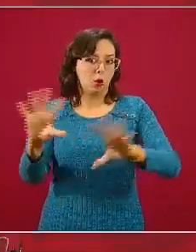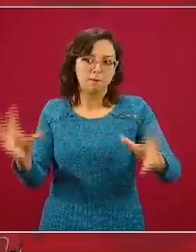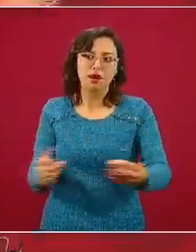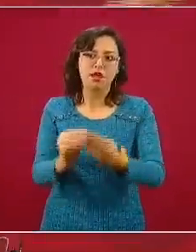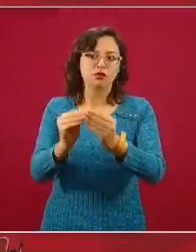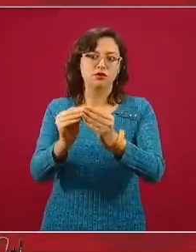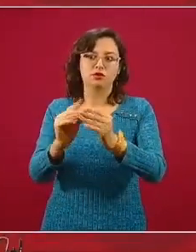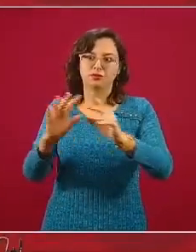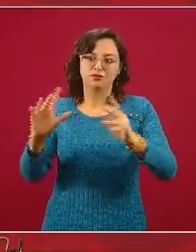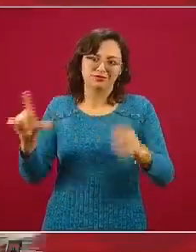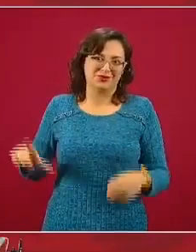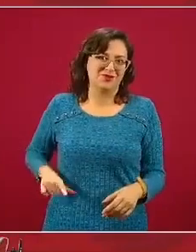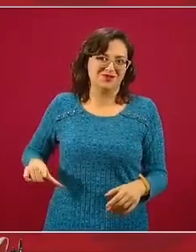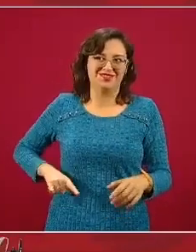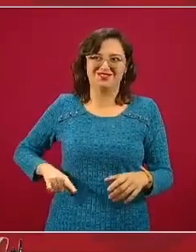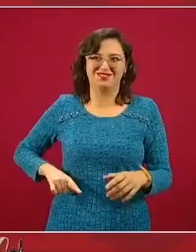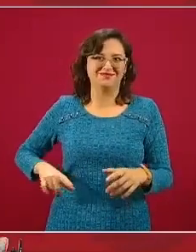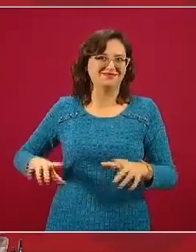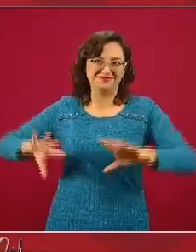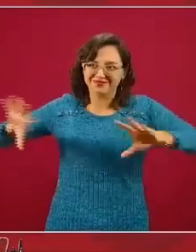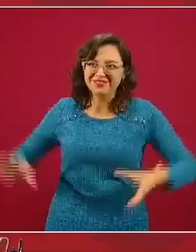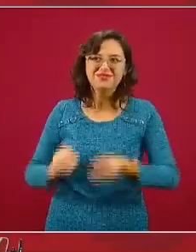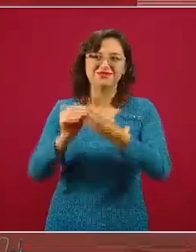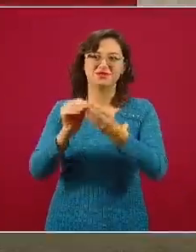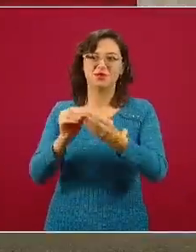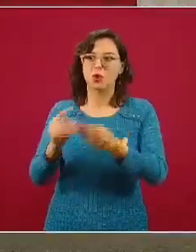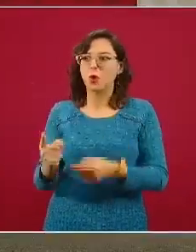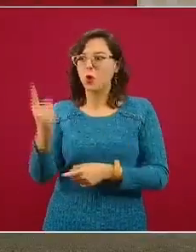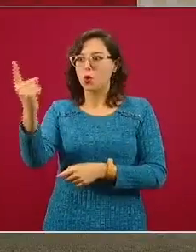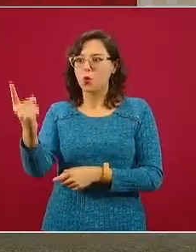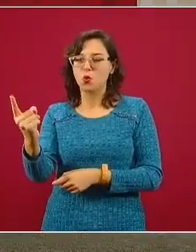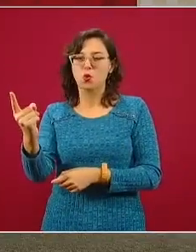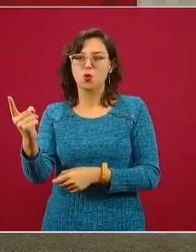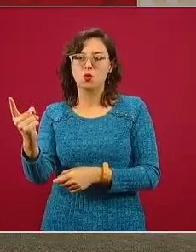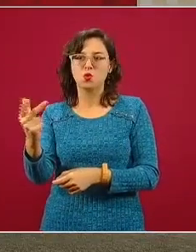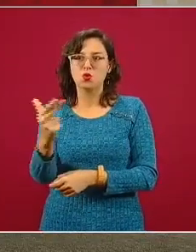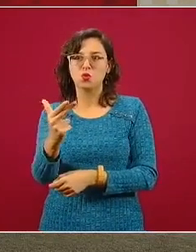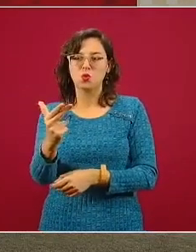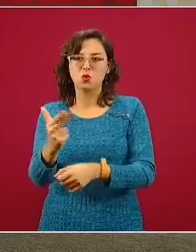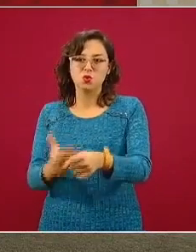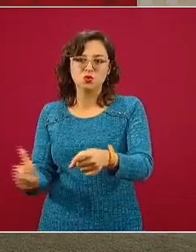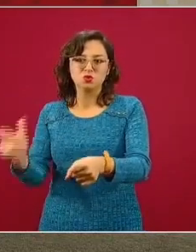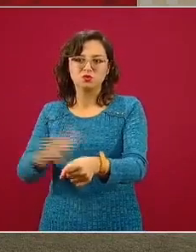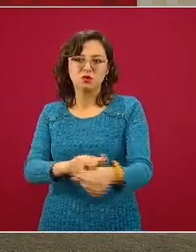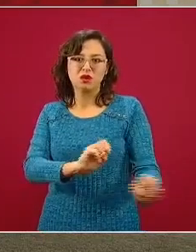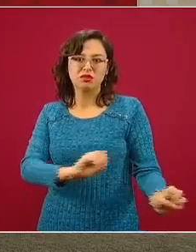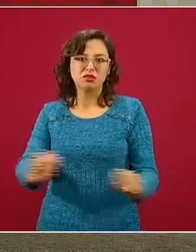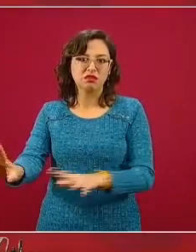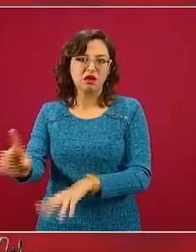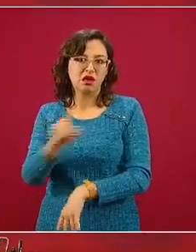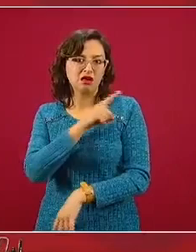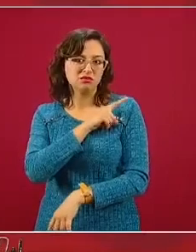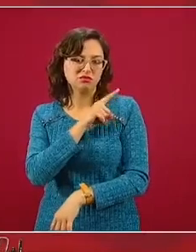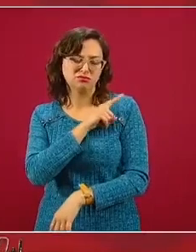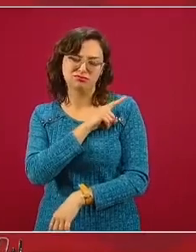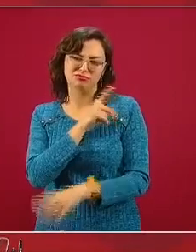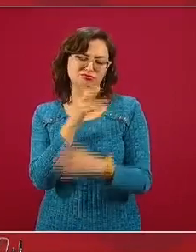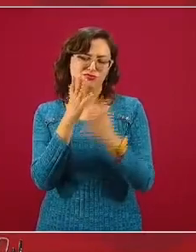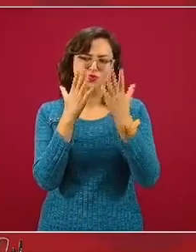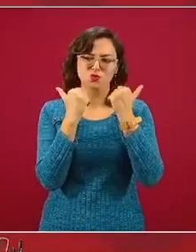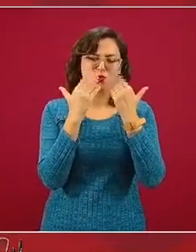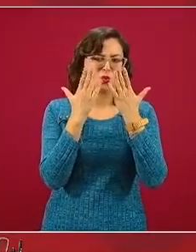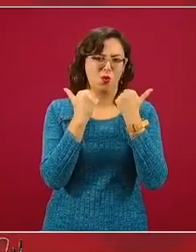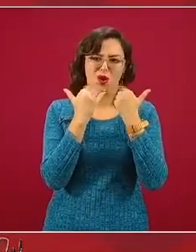y es parte del gobierno. Entonces, no hay razón para que un hospital se sienta solo y sienta que tiene que resolverlo con sus propios medios.